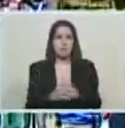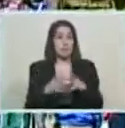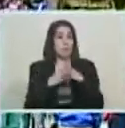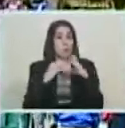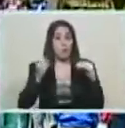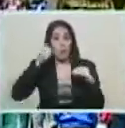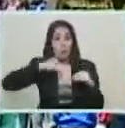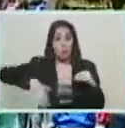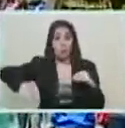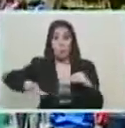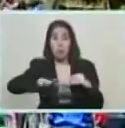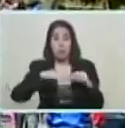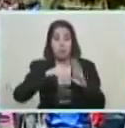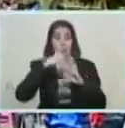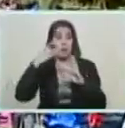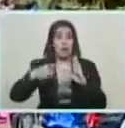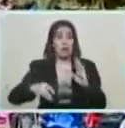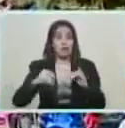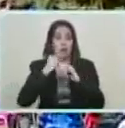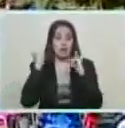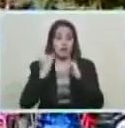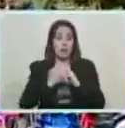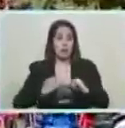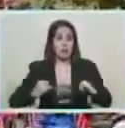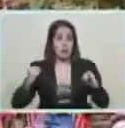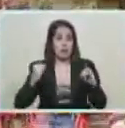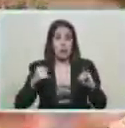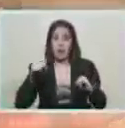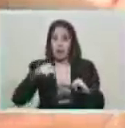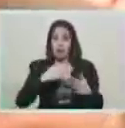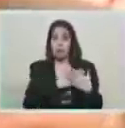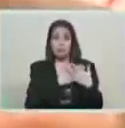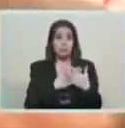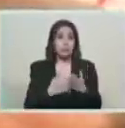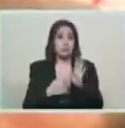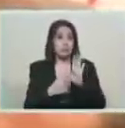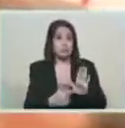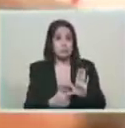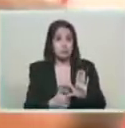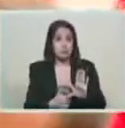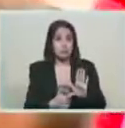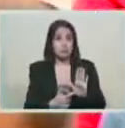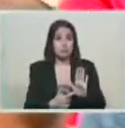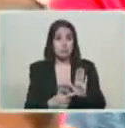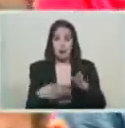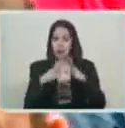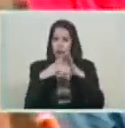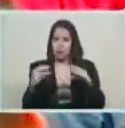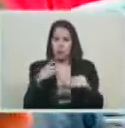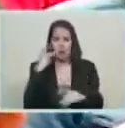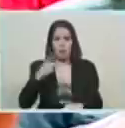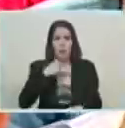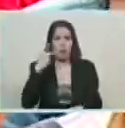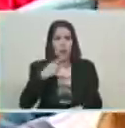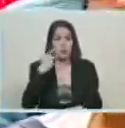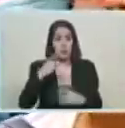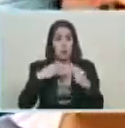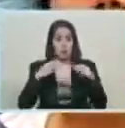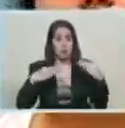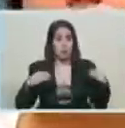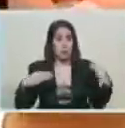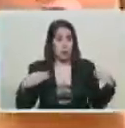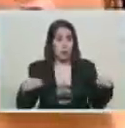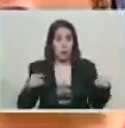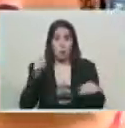pueblo a ser felices. Y que hoy se garantiza, bueno, con todas las políticas públicas. Usted anunciaba en estos